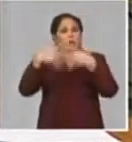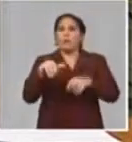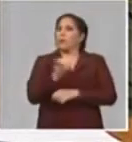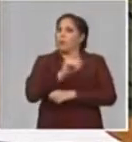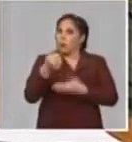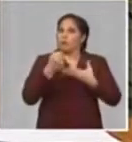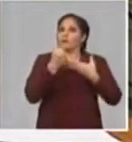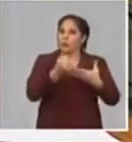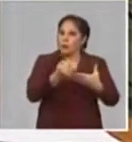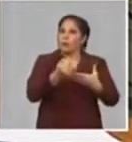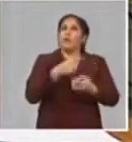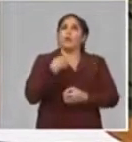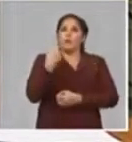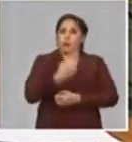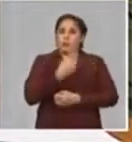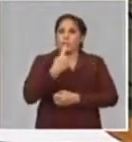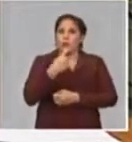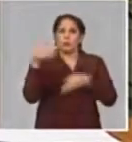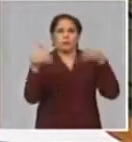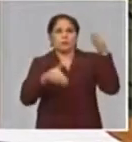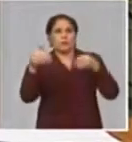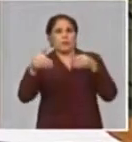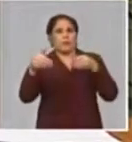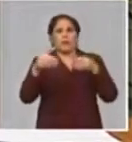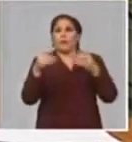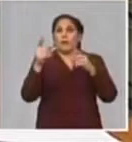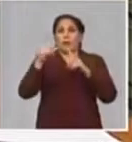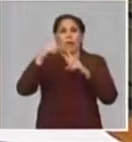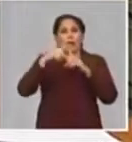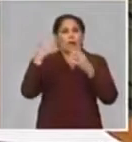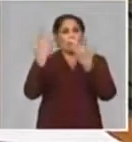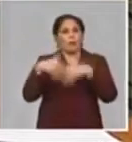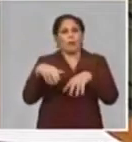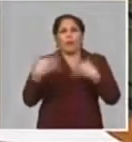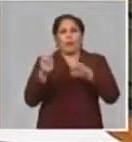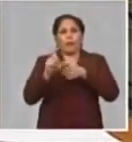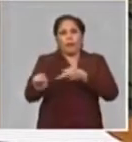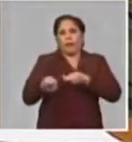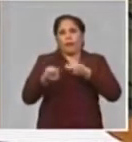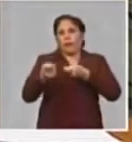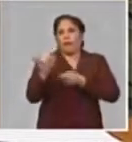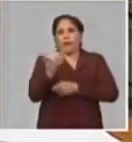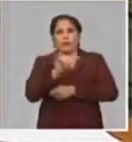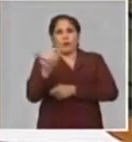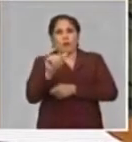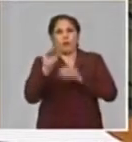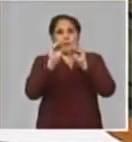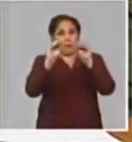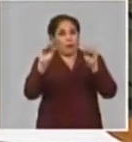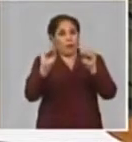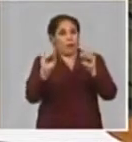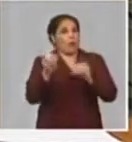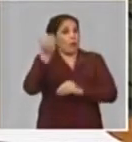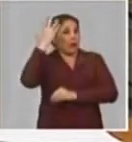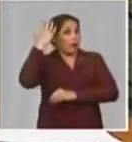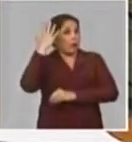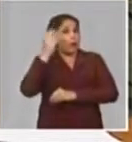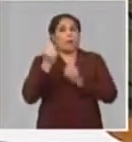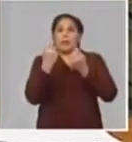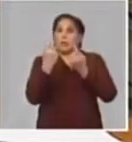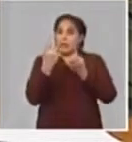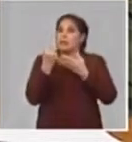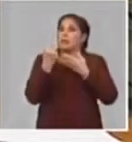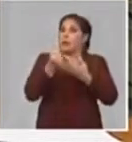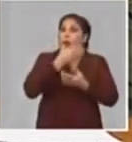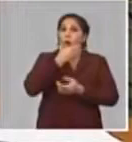Si no hemos dejado de estar participando en las tareas de producción de alimentos, de ciclo corto, como bien nos ha llamado el presidente Díaz-Canel, y por ejemplo,